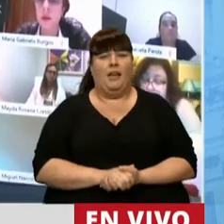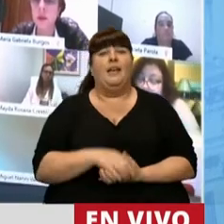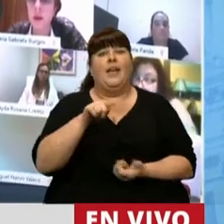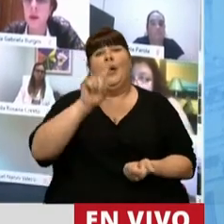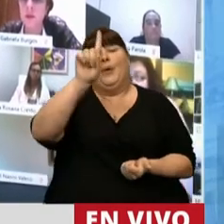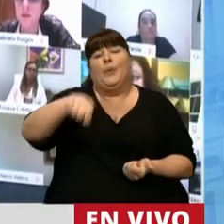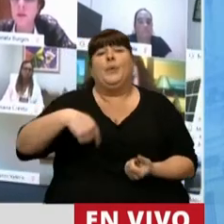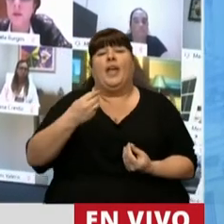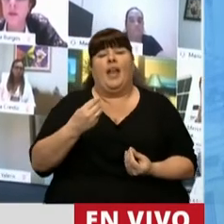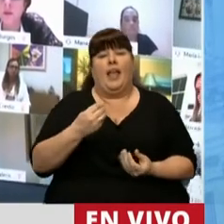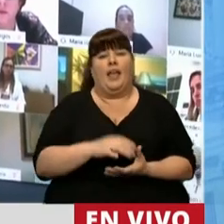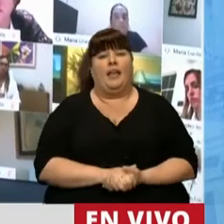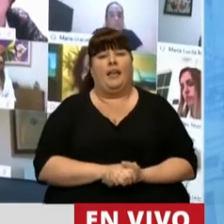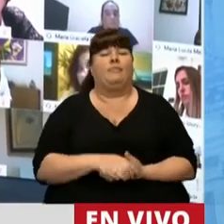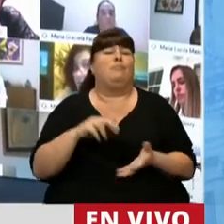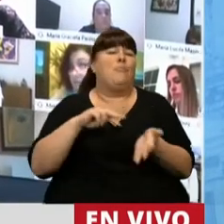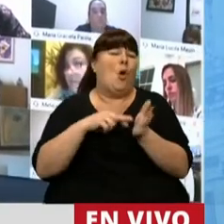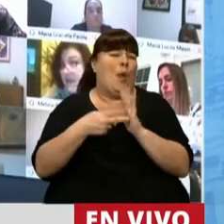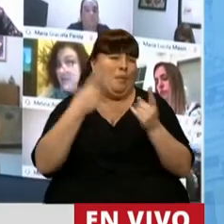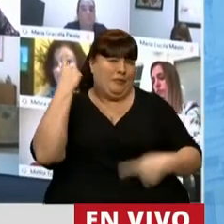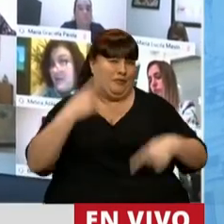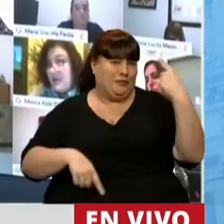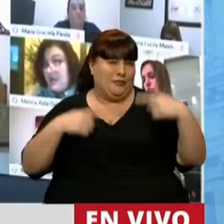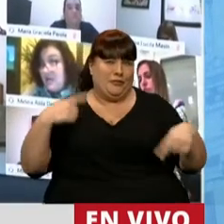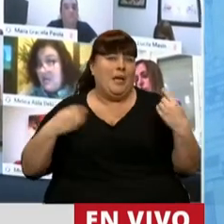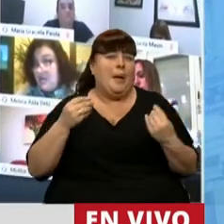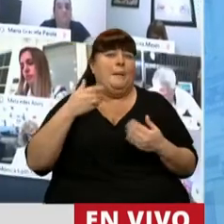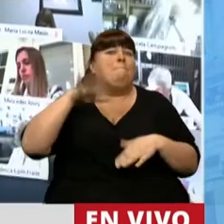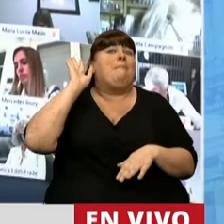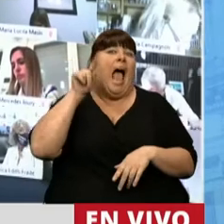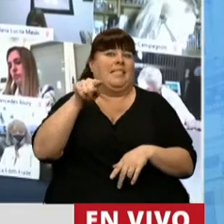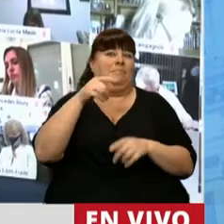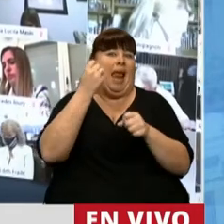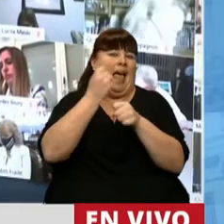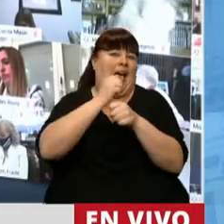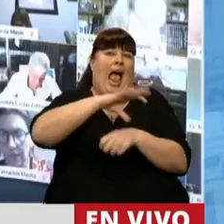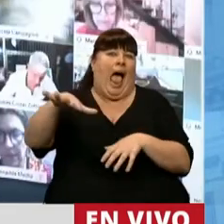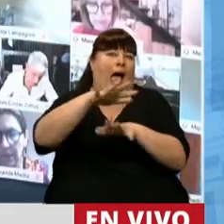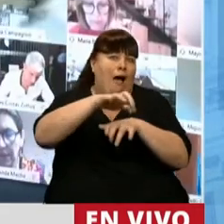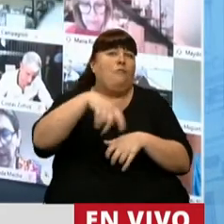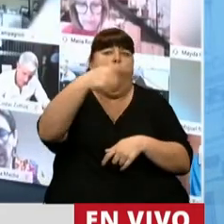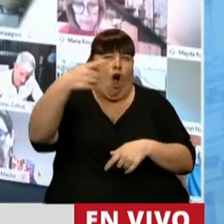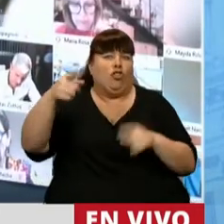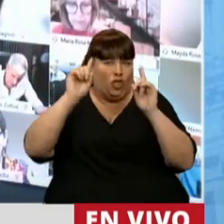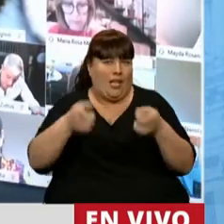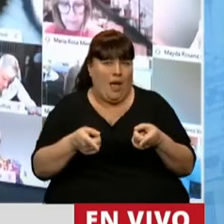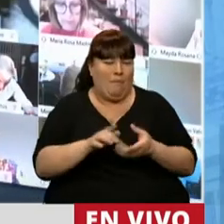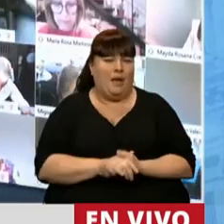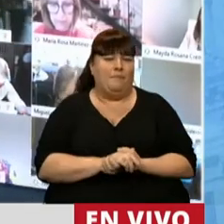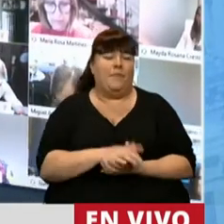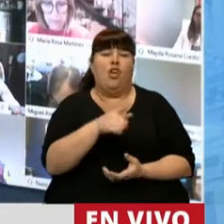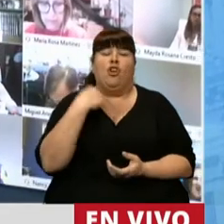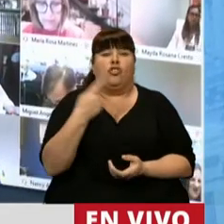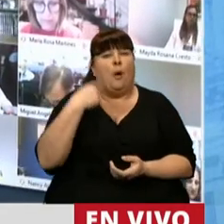trae innumerables problemas, particularmente para este sector como para otros. Y para